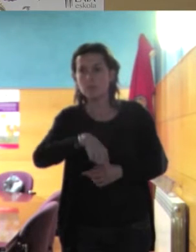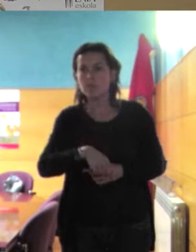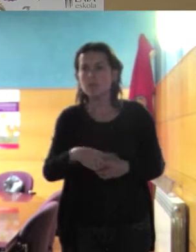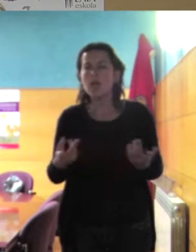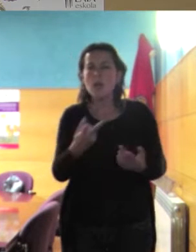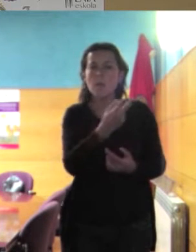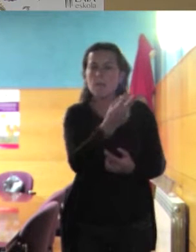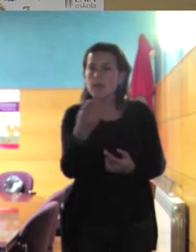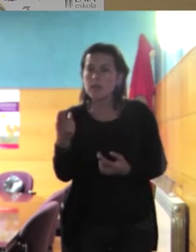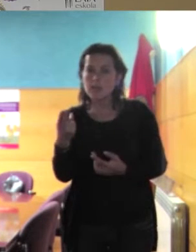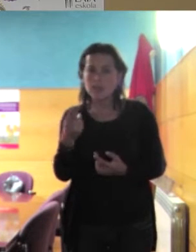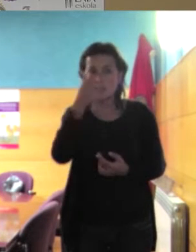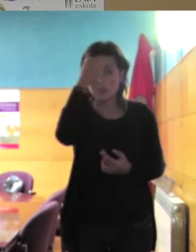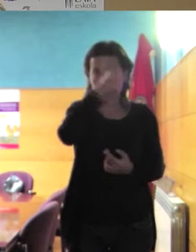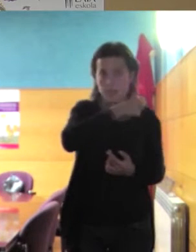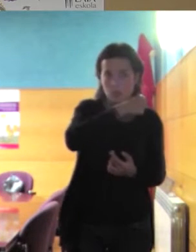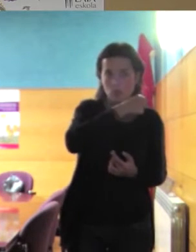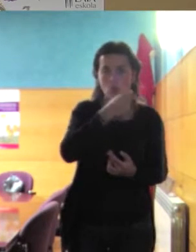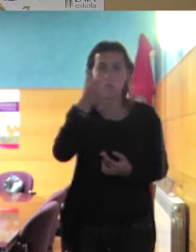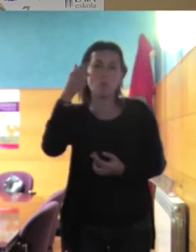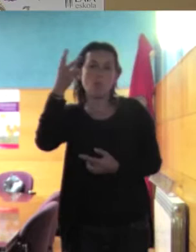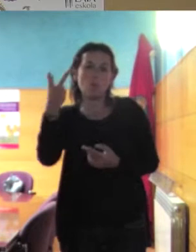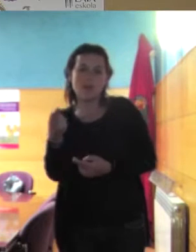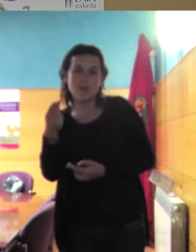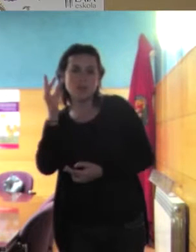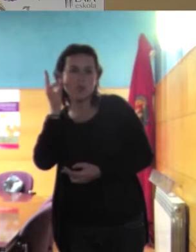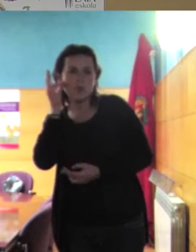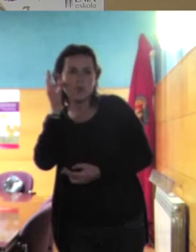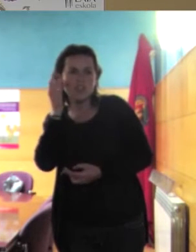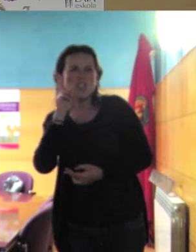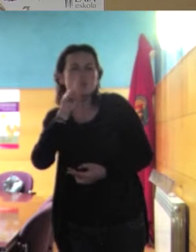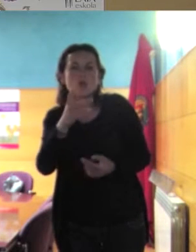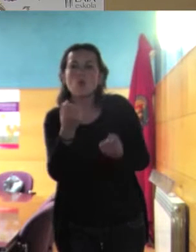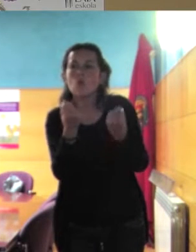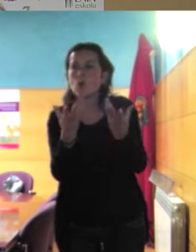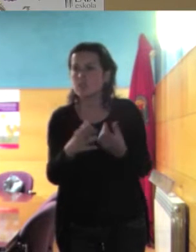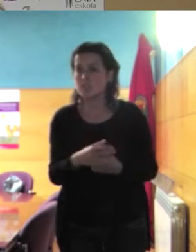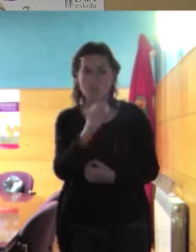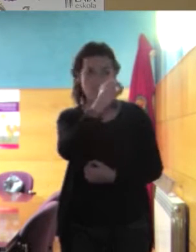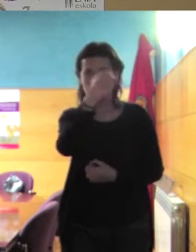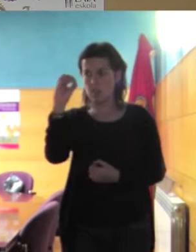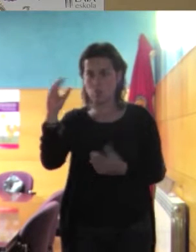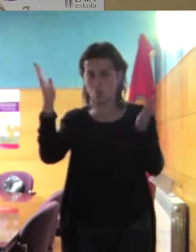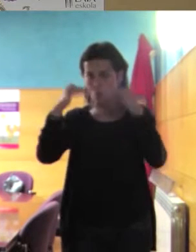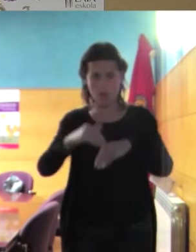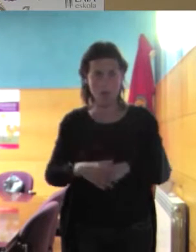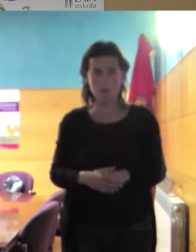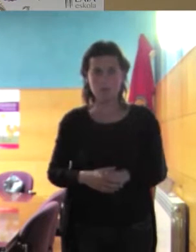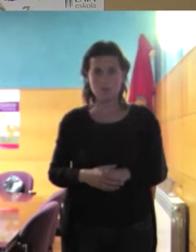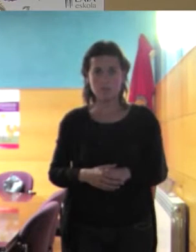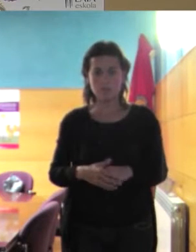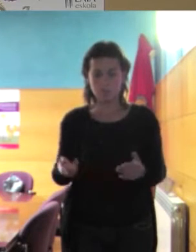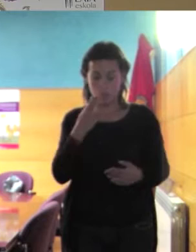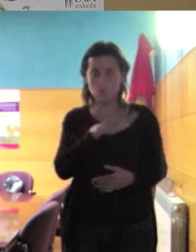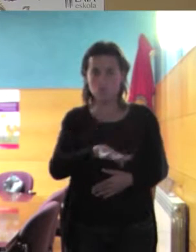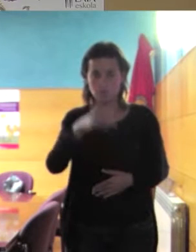género han encontrado nuestras niñas y niños ahí ninguna cero no existen luego las criaturas saben